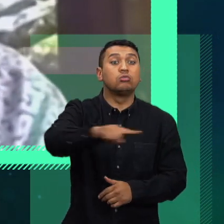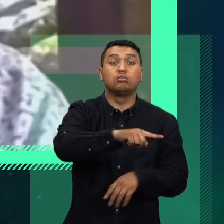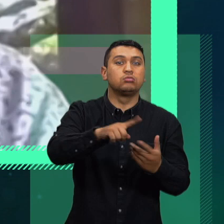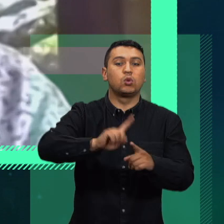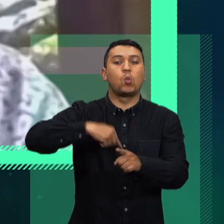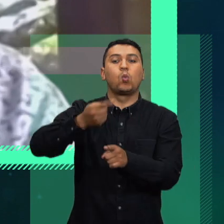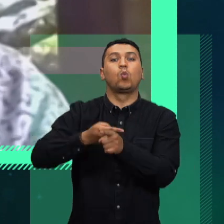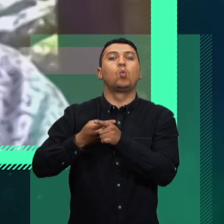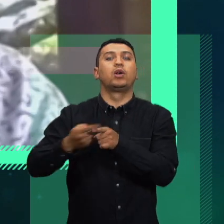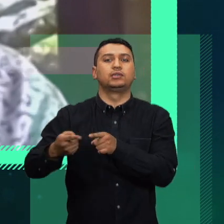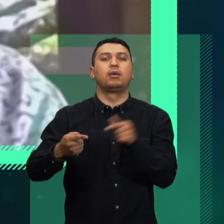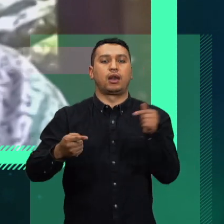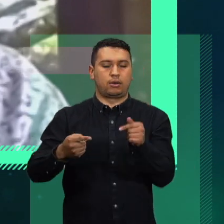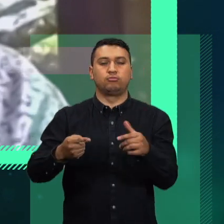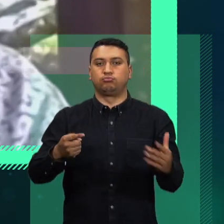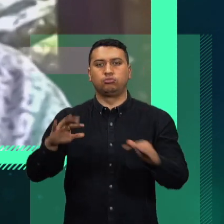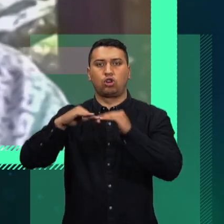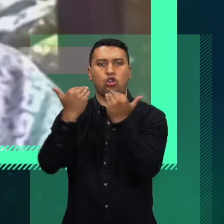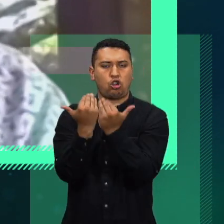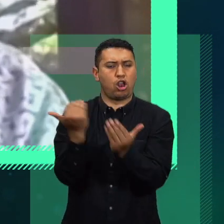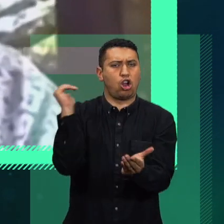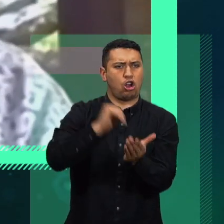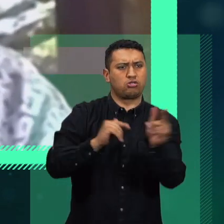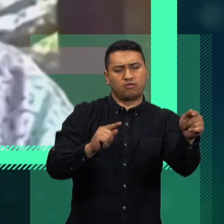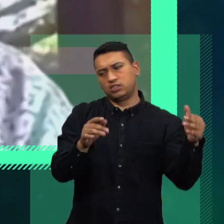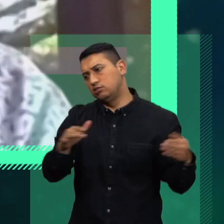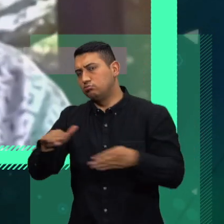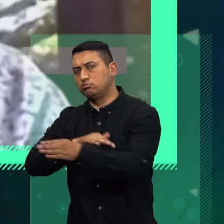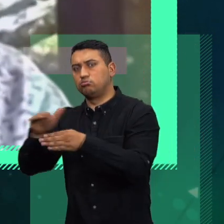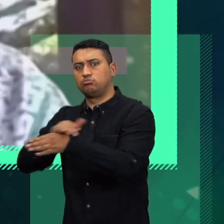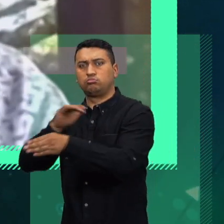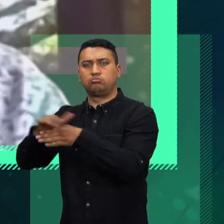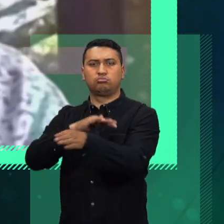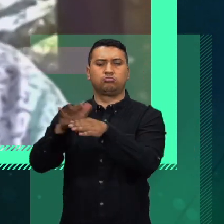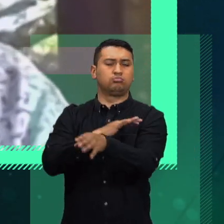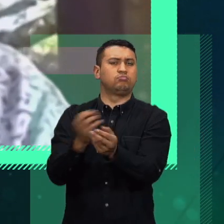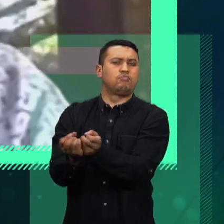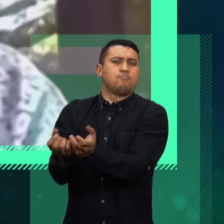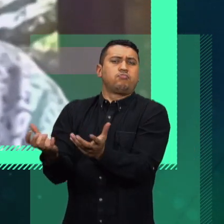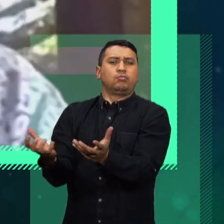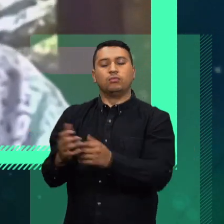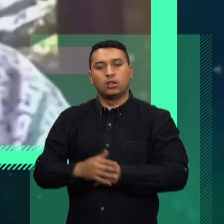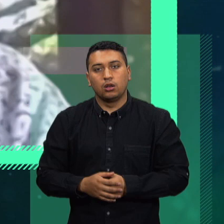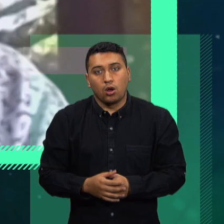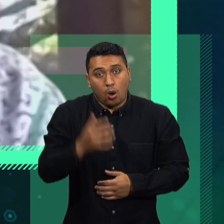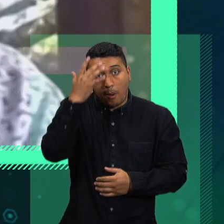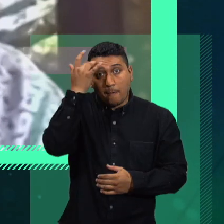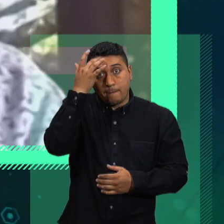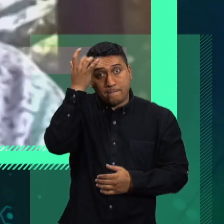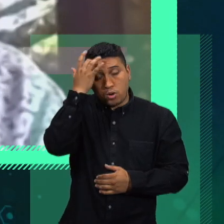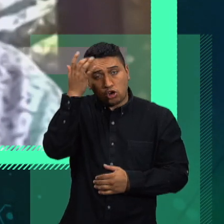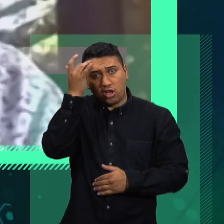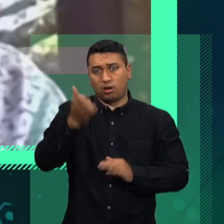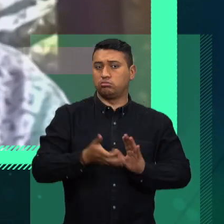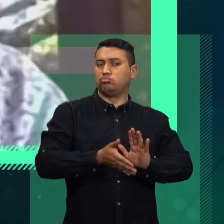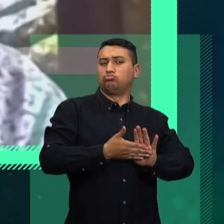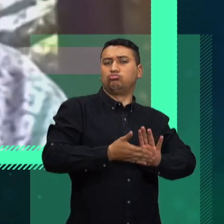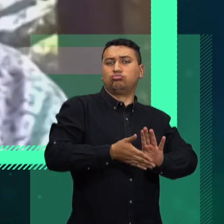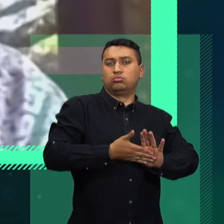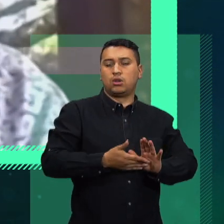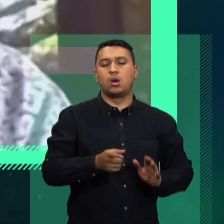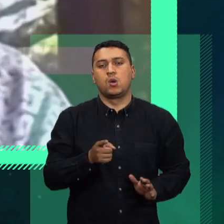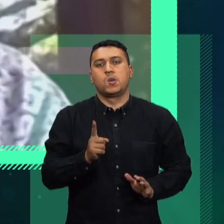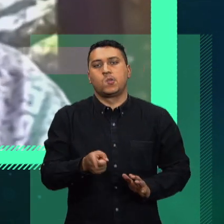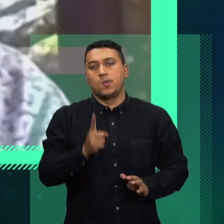masivamente a las aulas. Y la justificación que dio